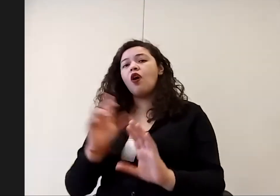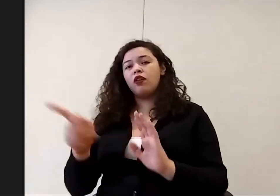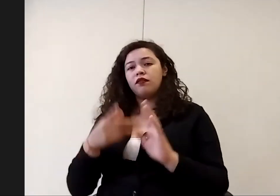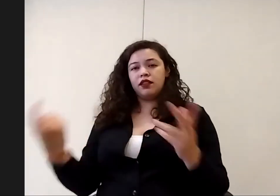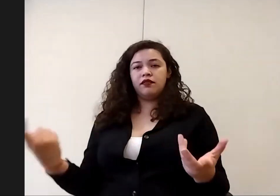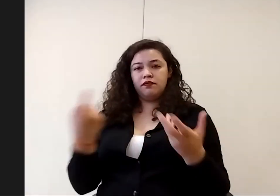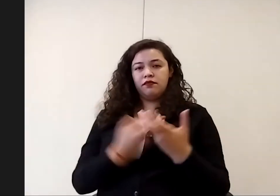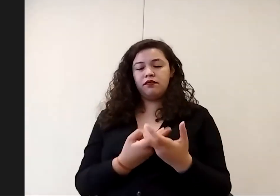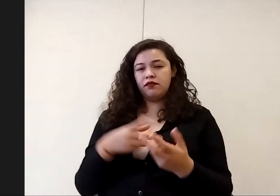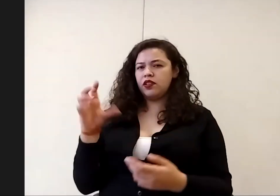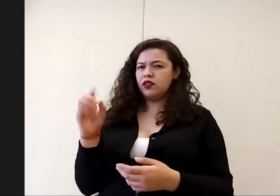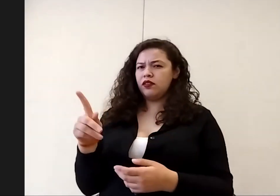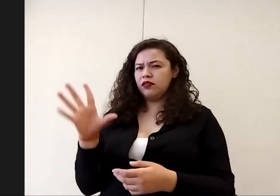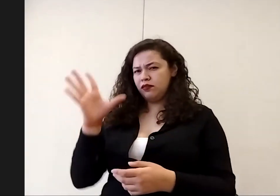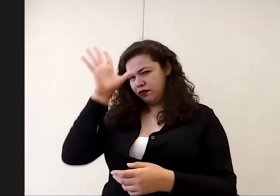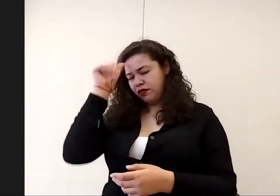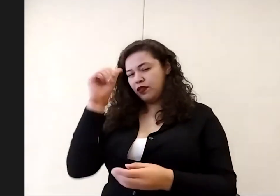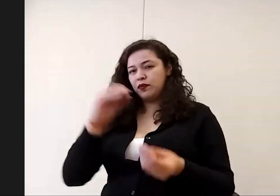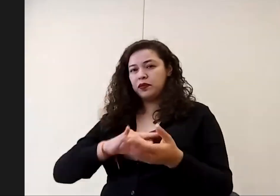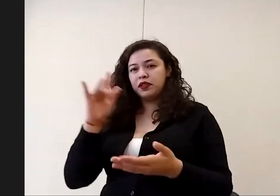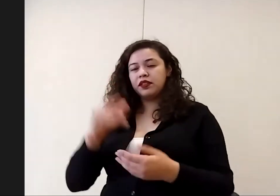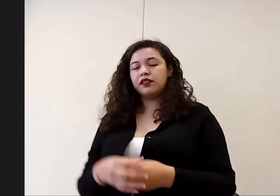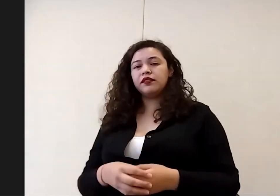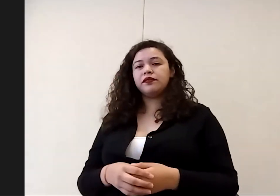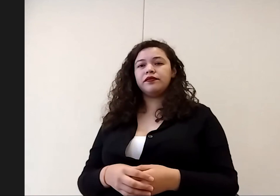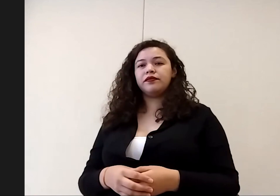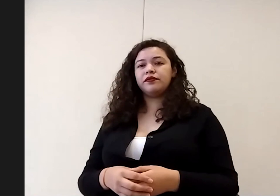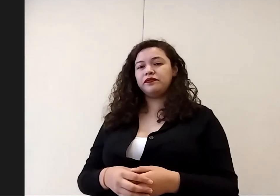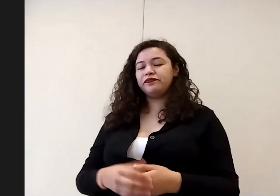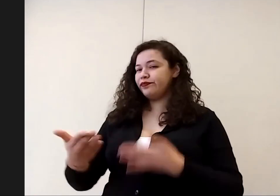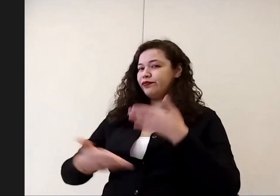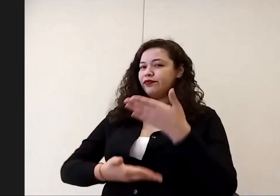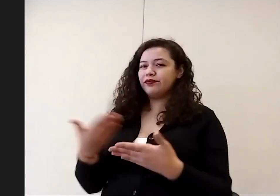ok de acuerdo muchas gracias para servirle